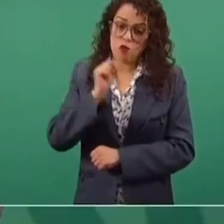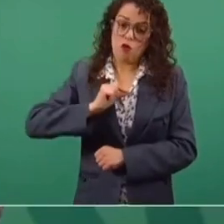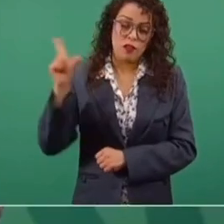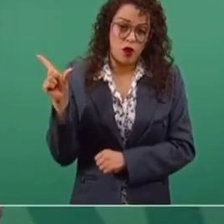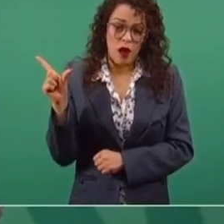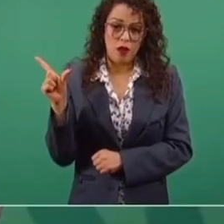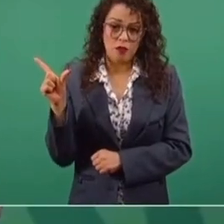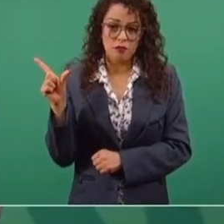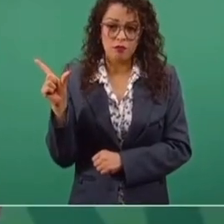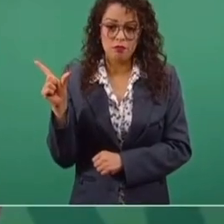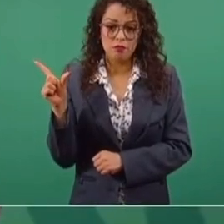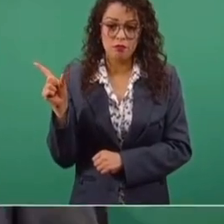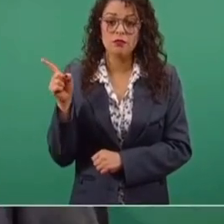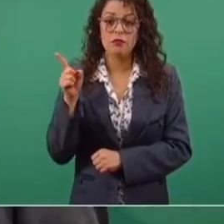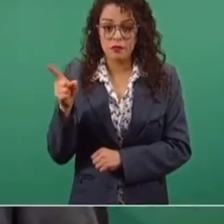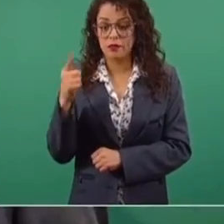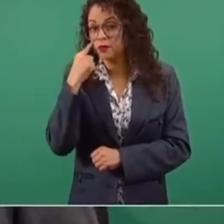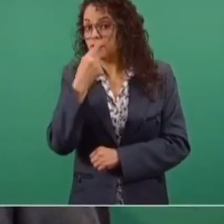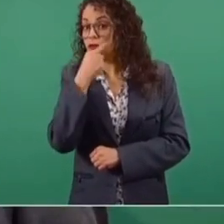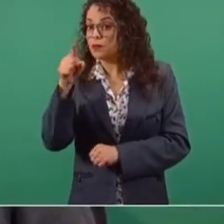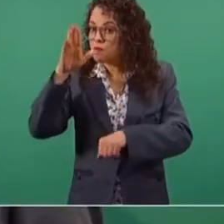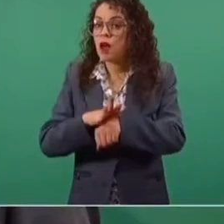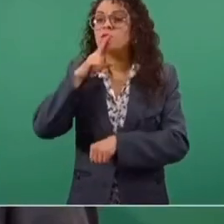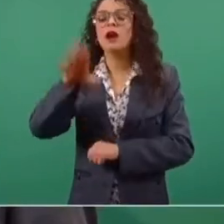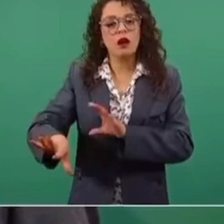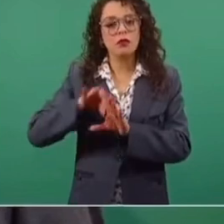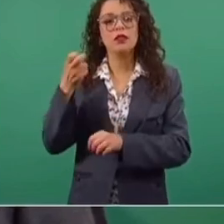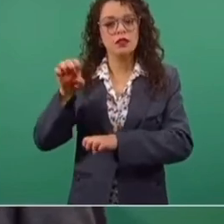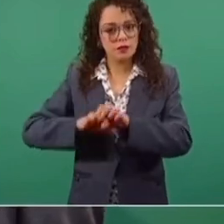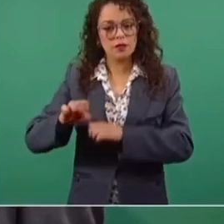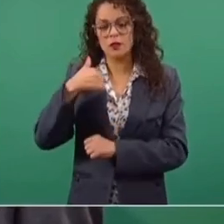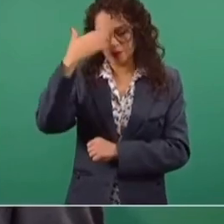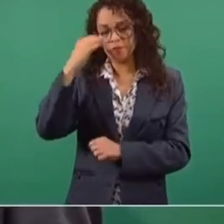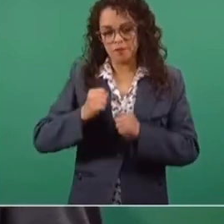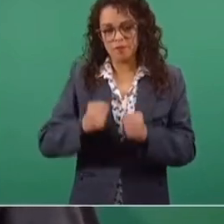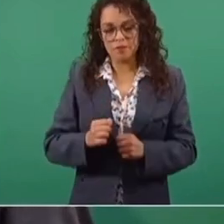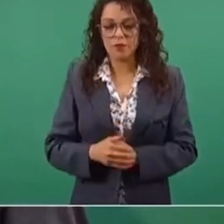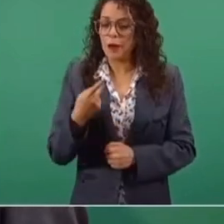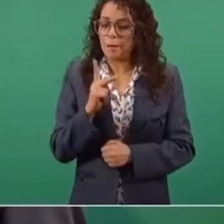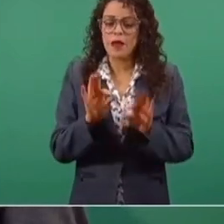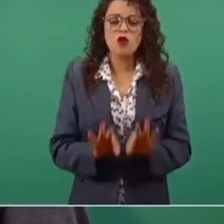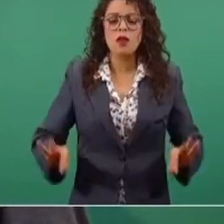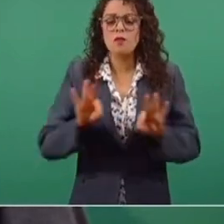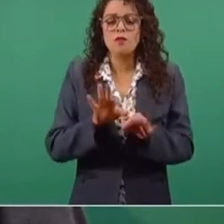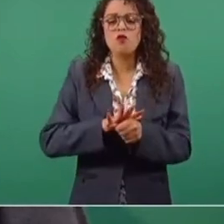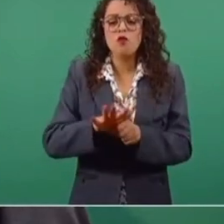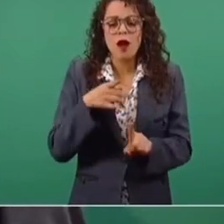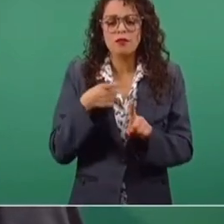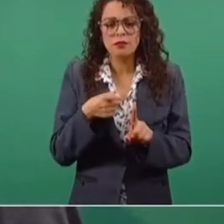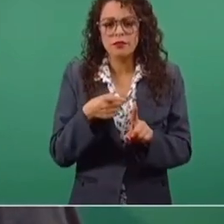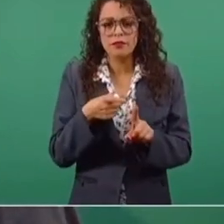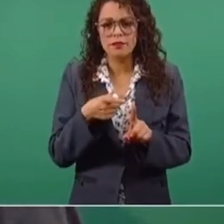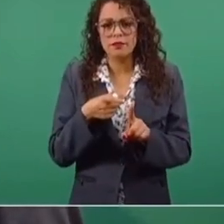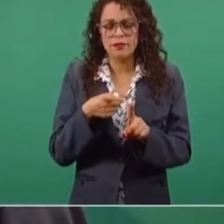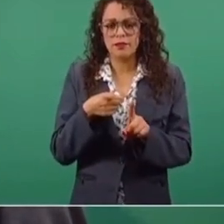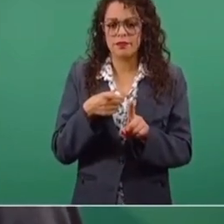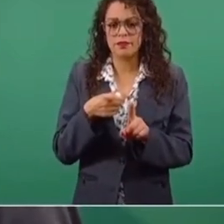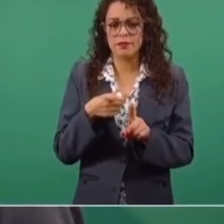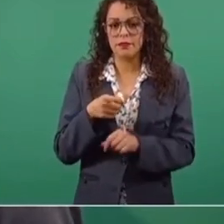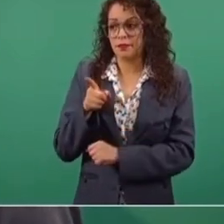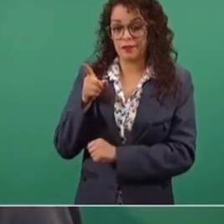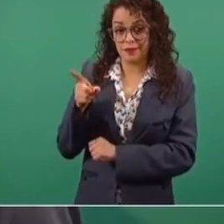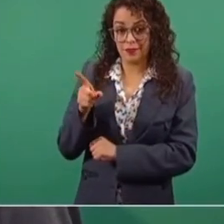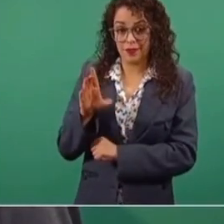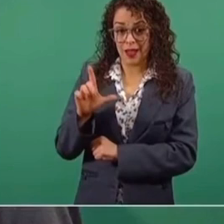y escogió lo mejor, seguramente. Y lo más importante aquí es que, Claudia, es